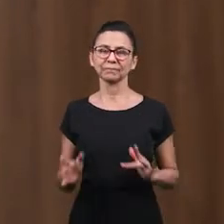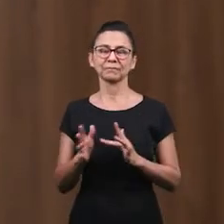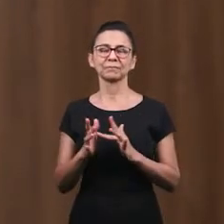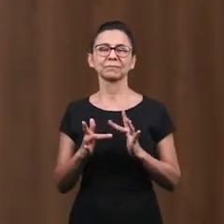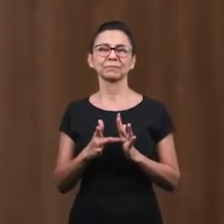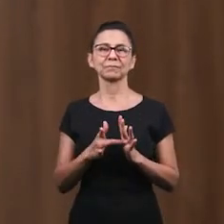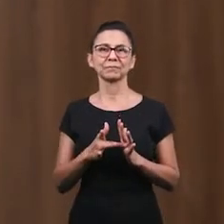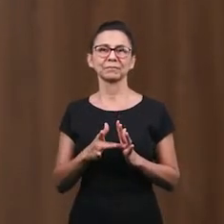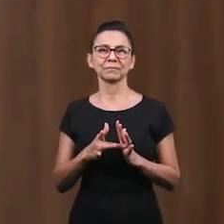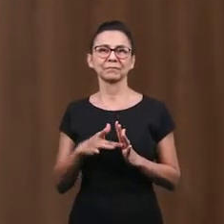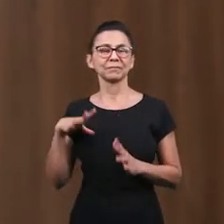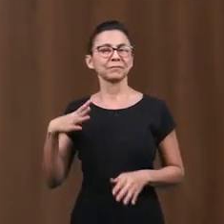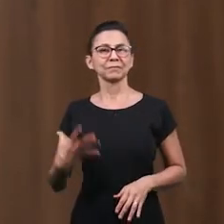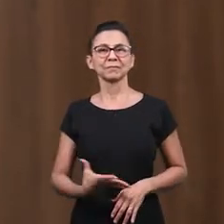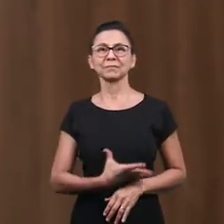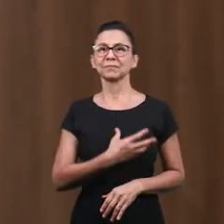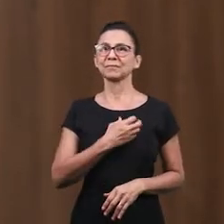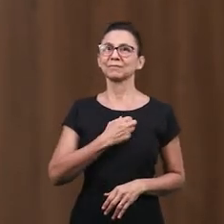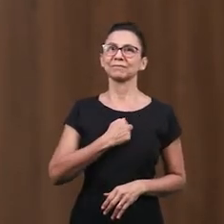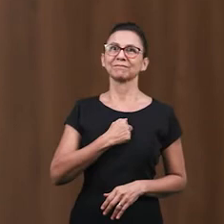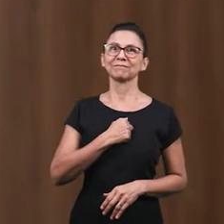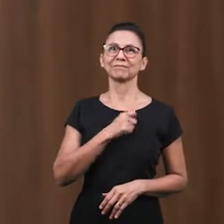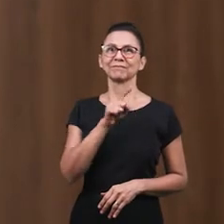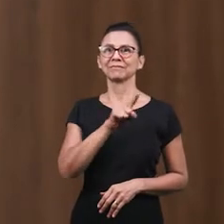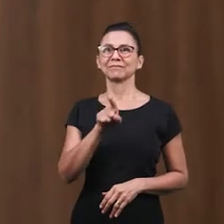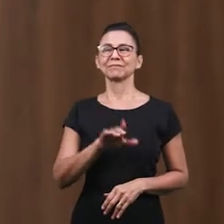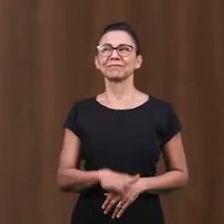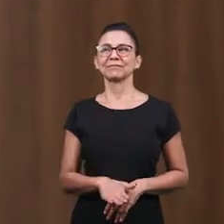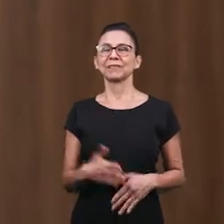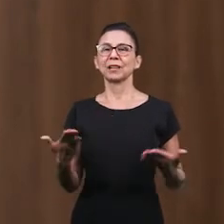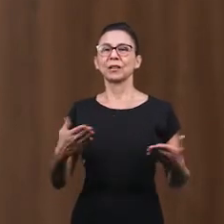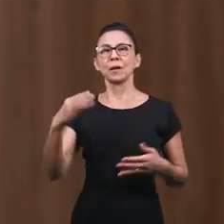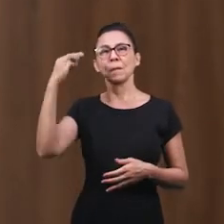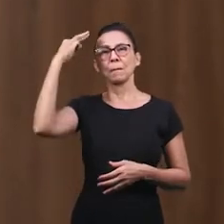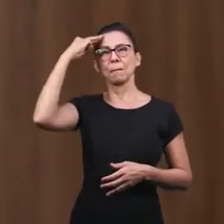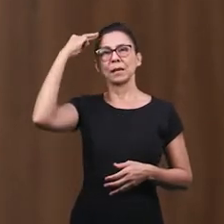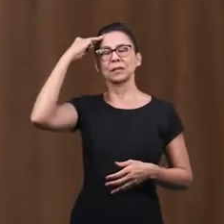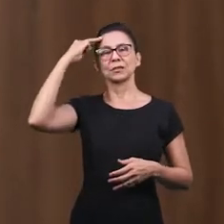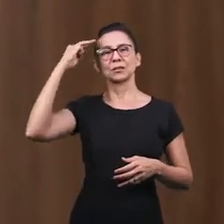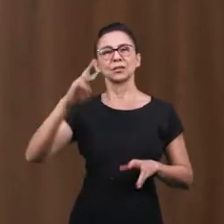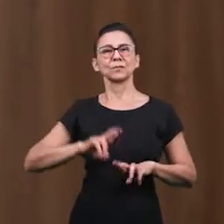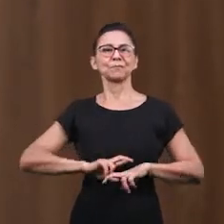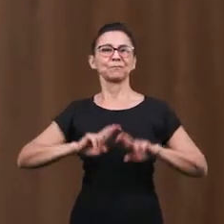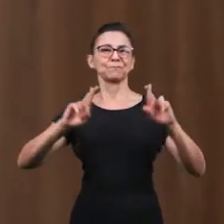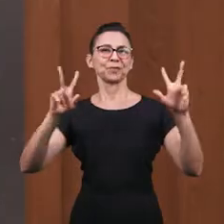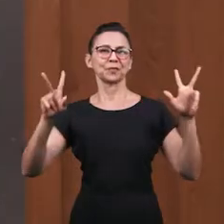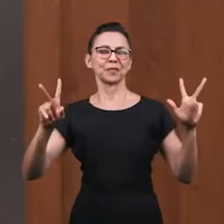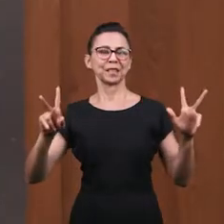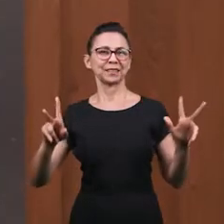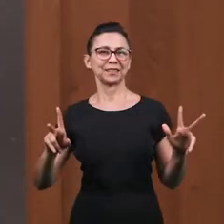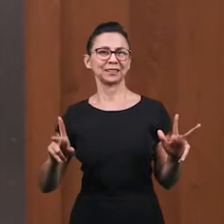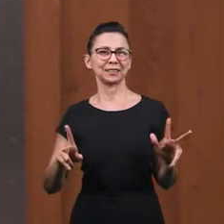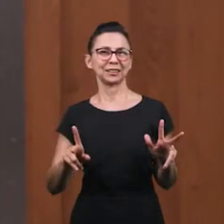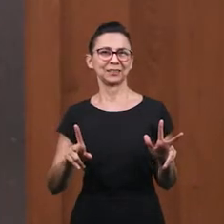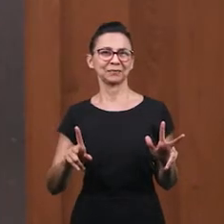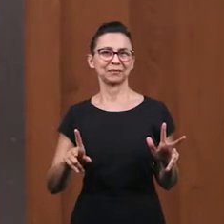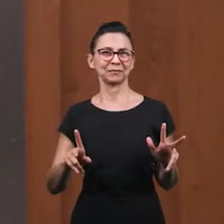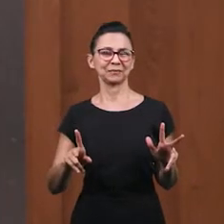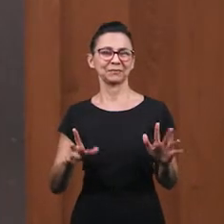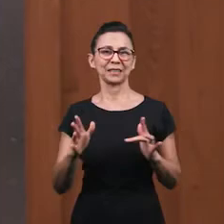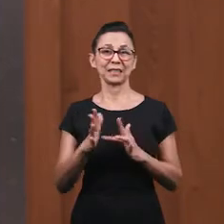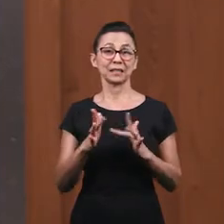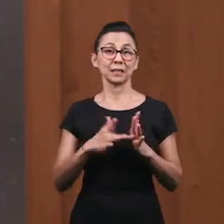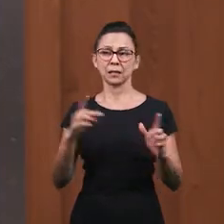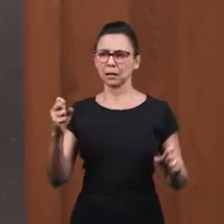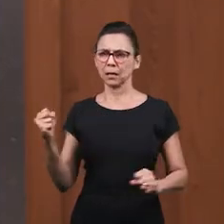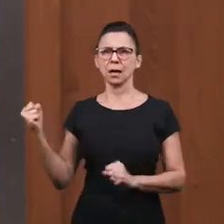De cambio De vida Jesús operó Salvación En la vida De Zaqueo En ese momento Le dio a él Un